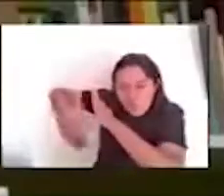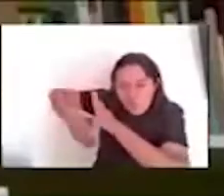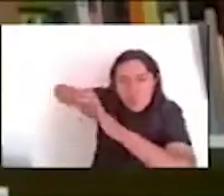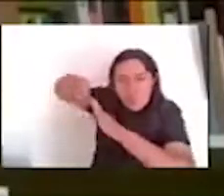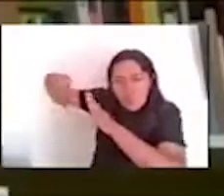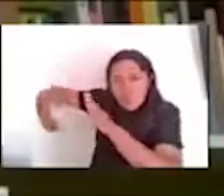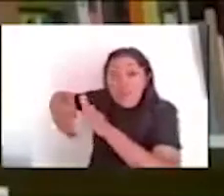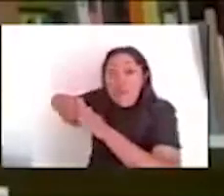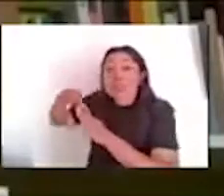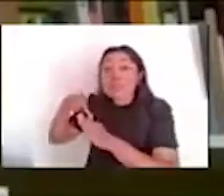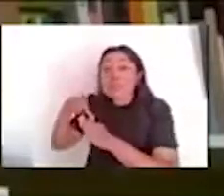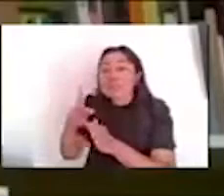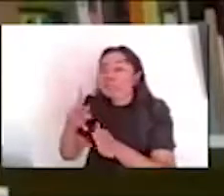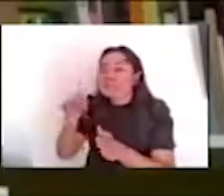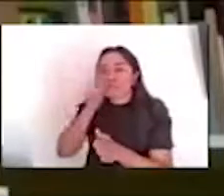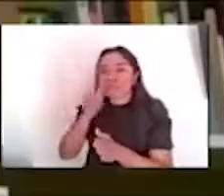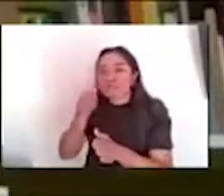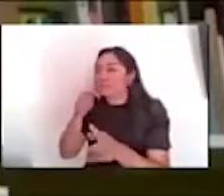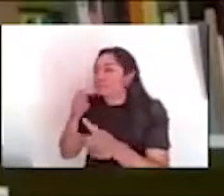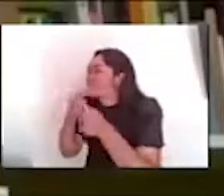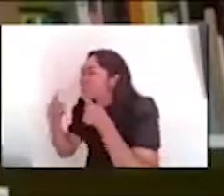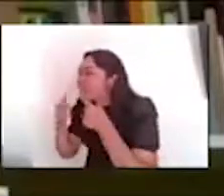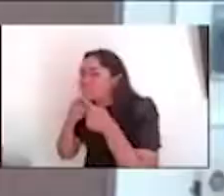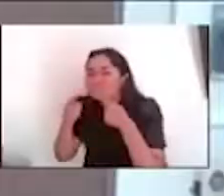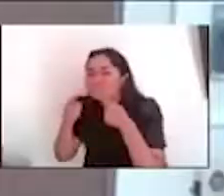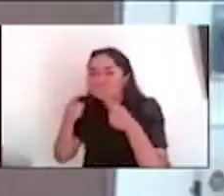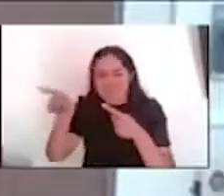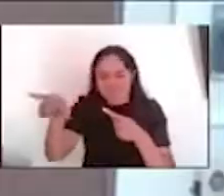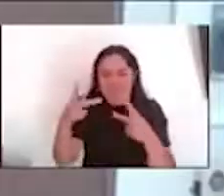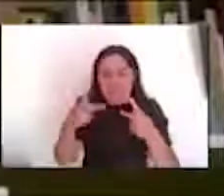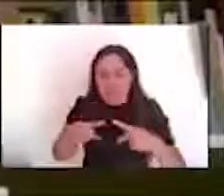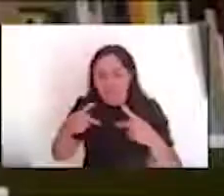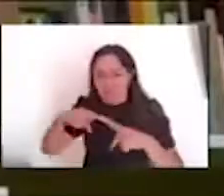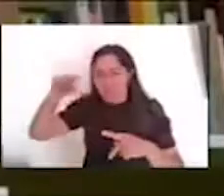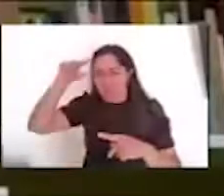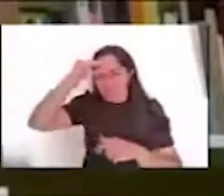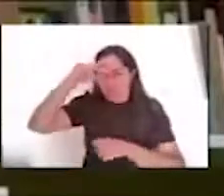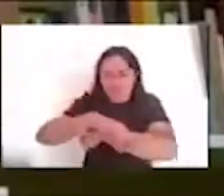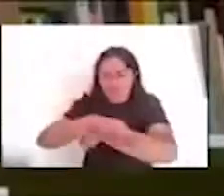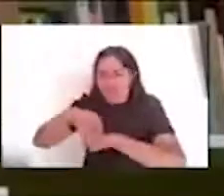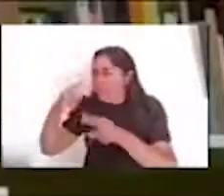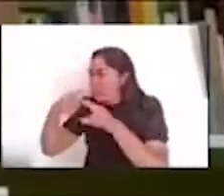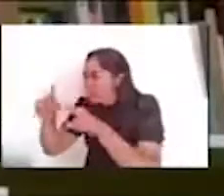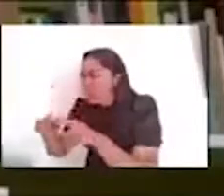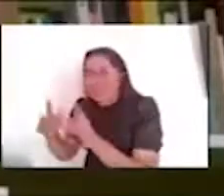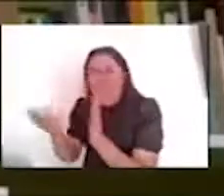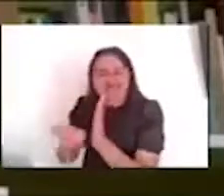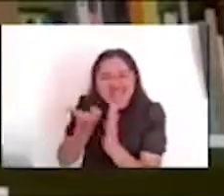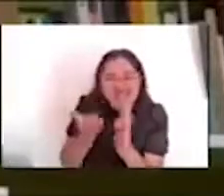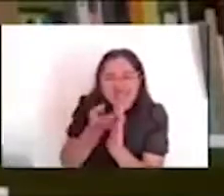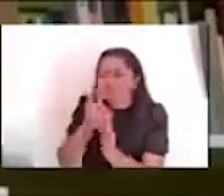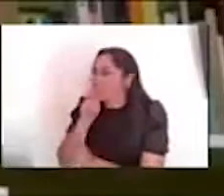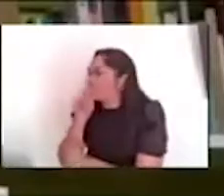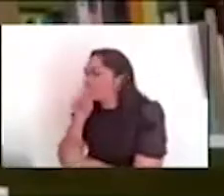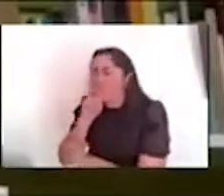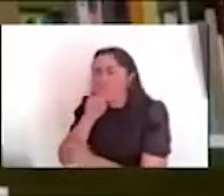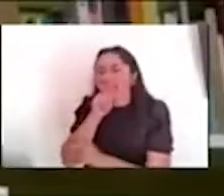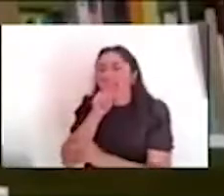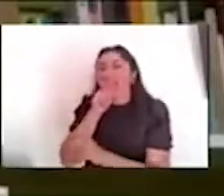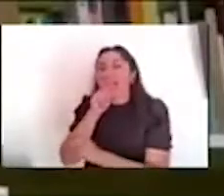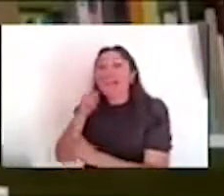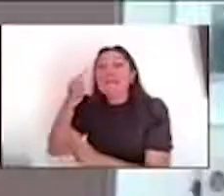comunicación con los ingenieros, con, con, este, los estructuristas, encaminado todo a encontrar soluciones.